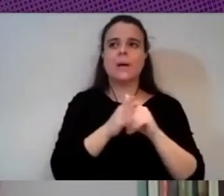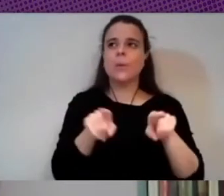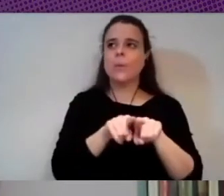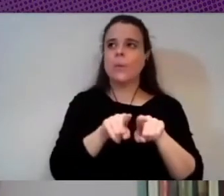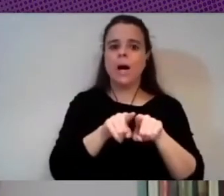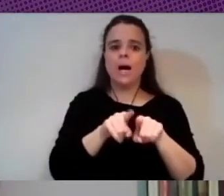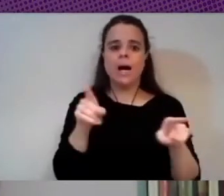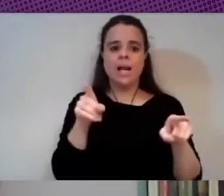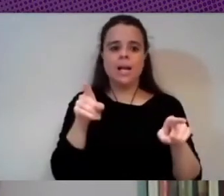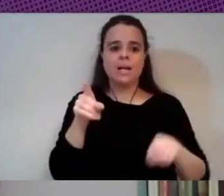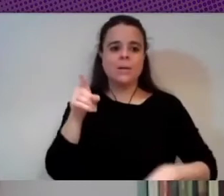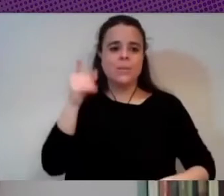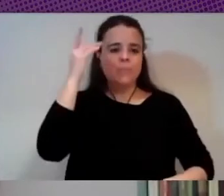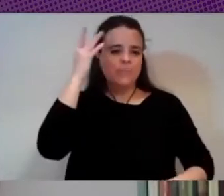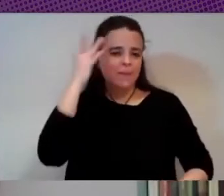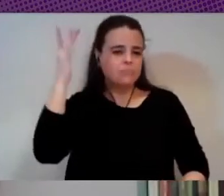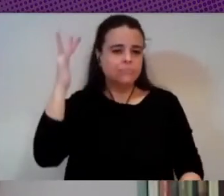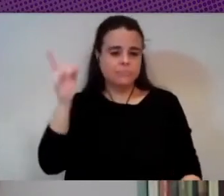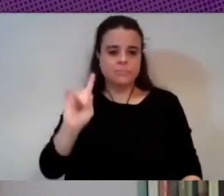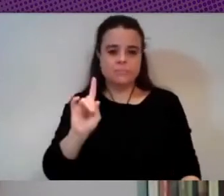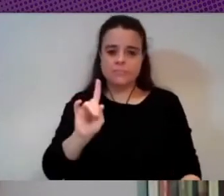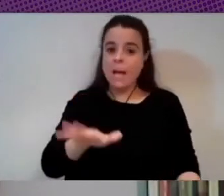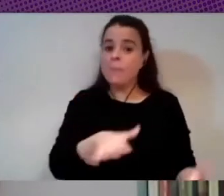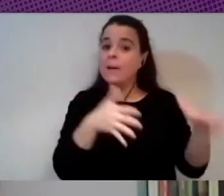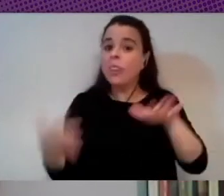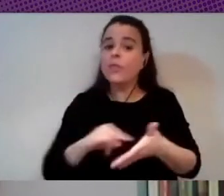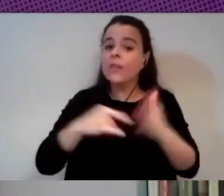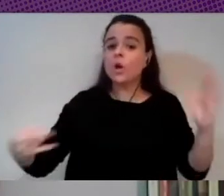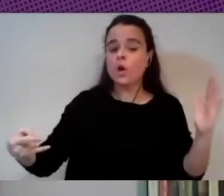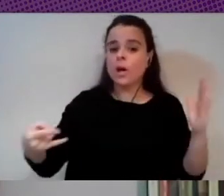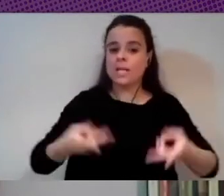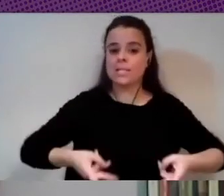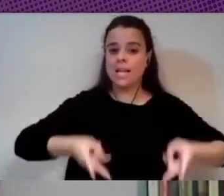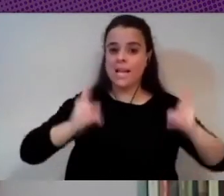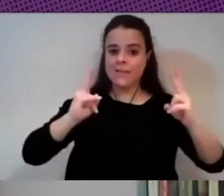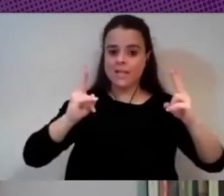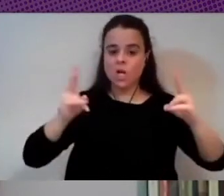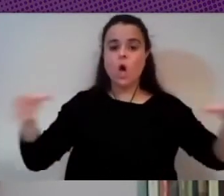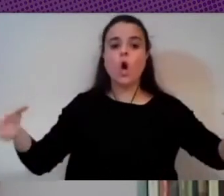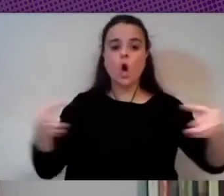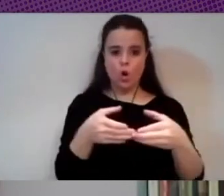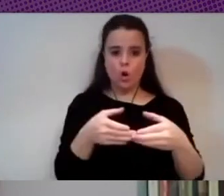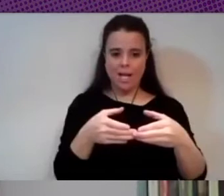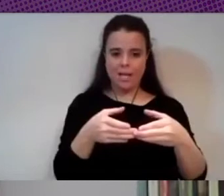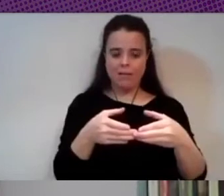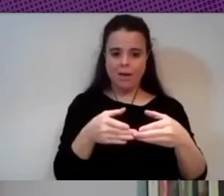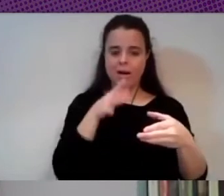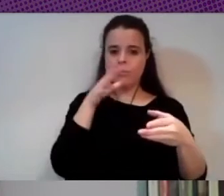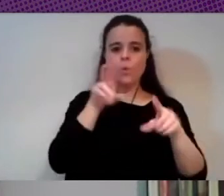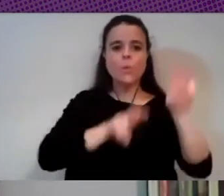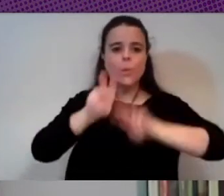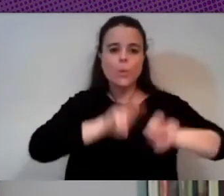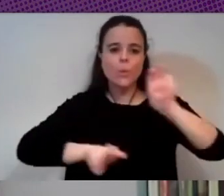construcción y apropiación de tecnologías libres que es colectiva porque busca una salida no individual